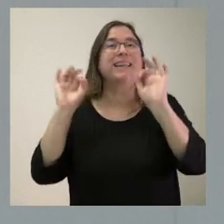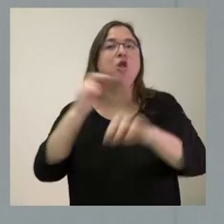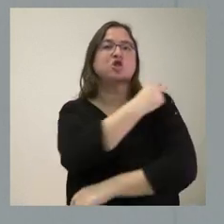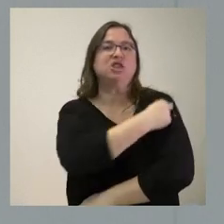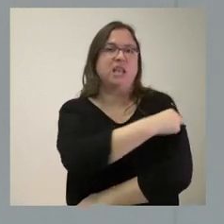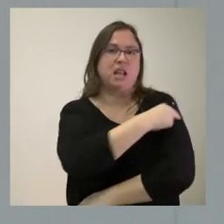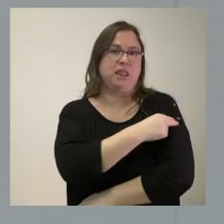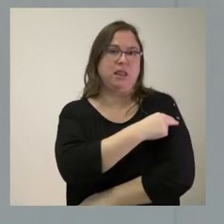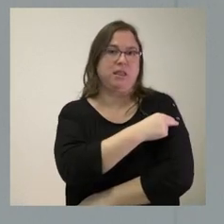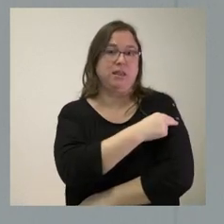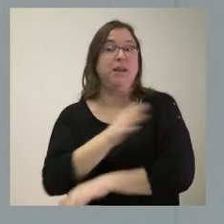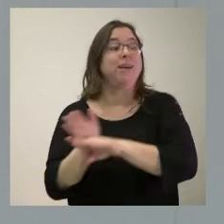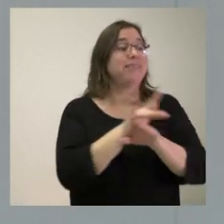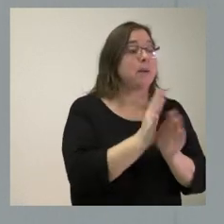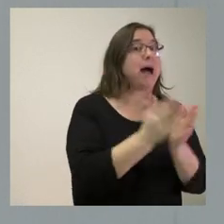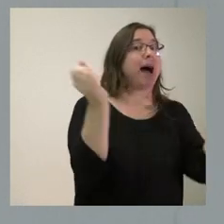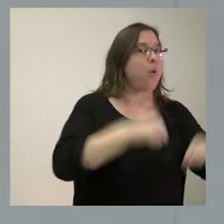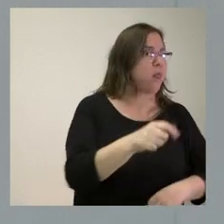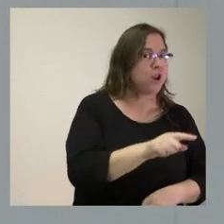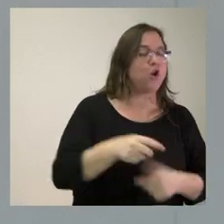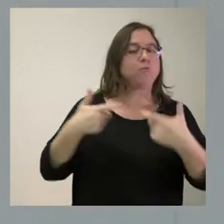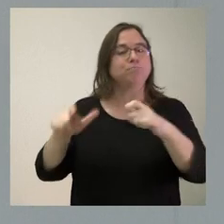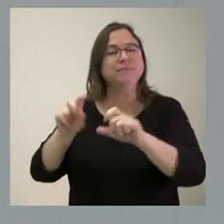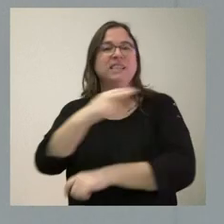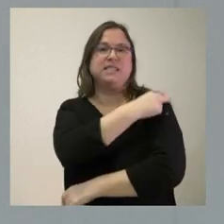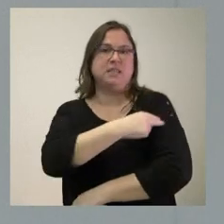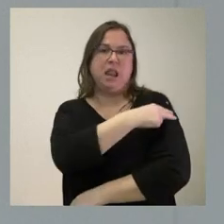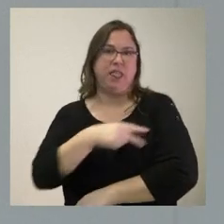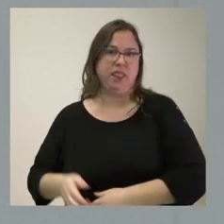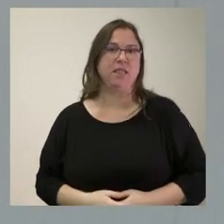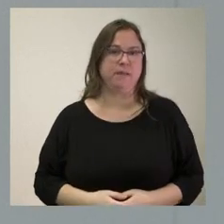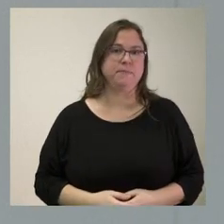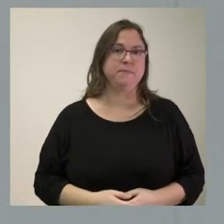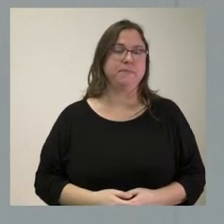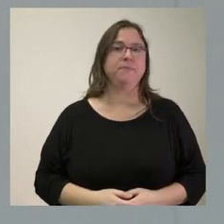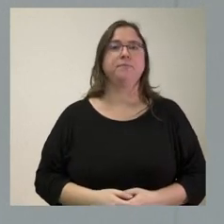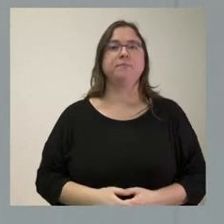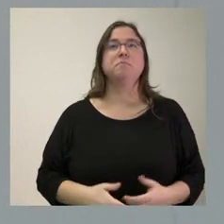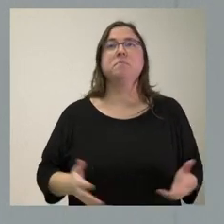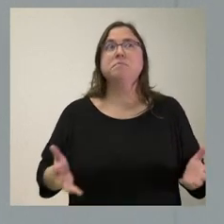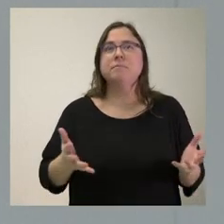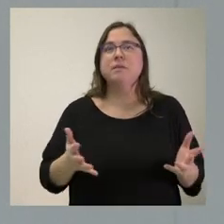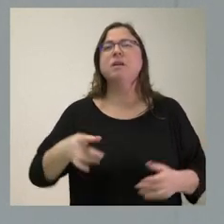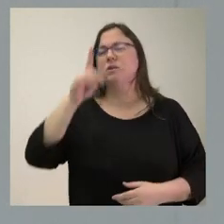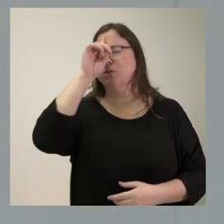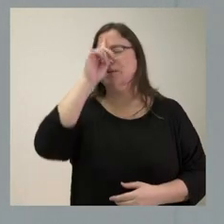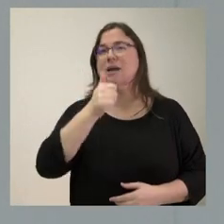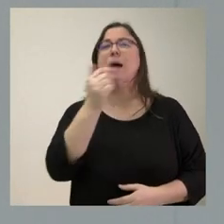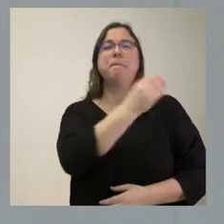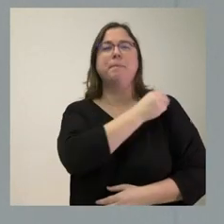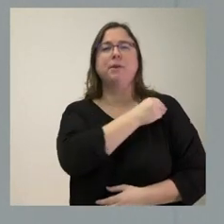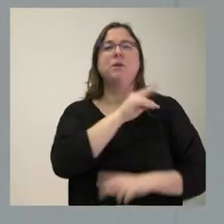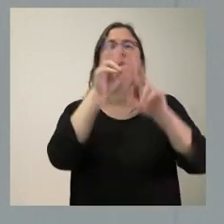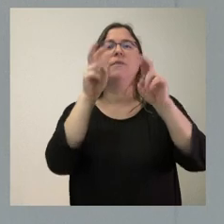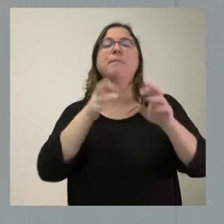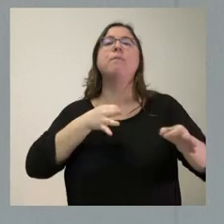no en el apartado de acuerdos del Consejo de Gobierno. Y no se… Ah, pregunta usted por el